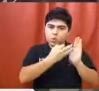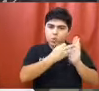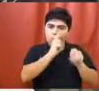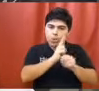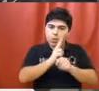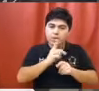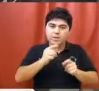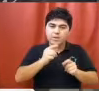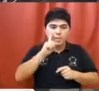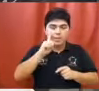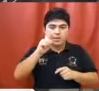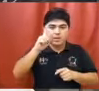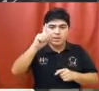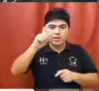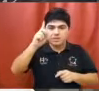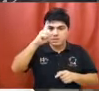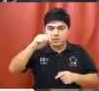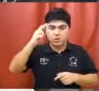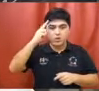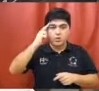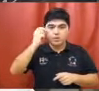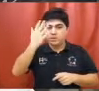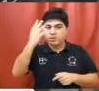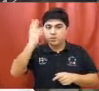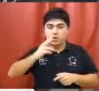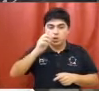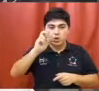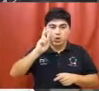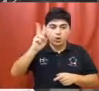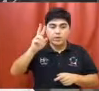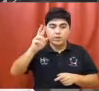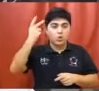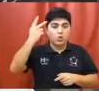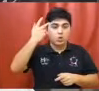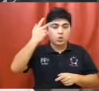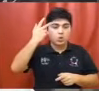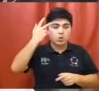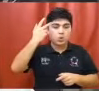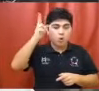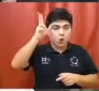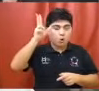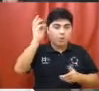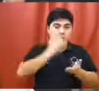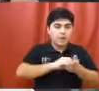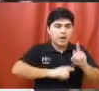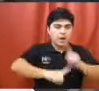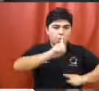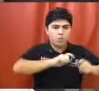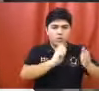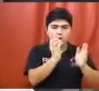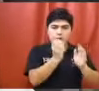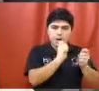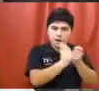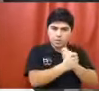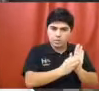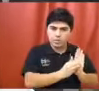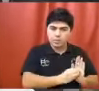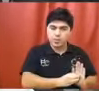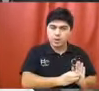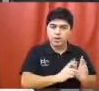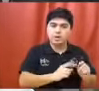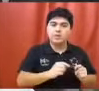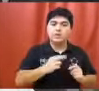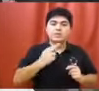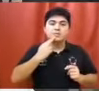ordenanza 1.195-2008 como así también sus modificatorias. Prohibiciones. Artículo